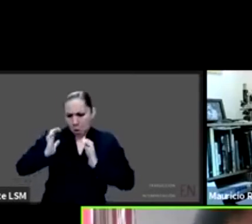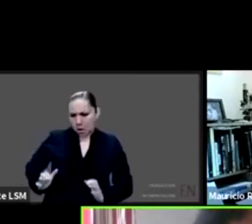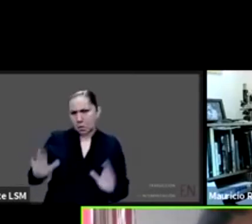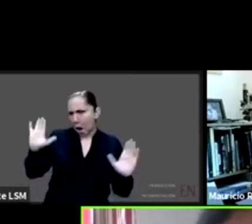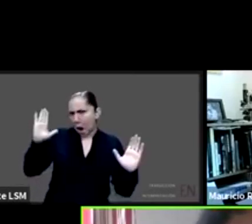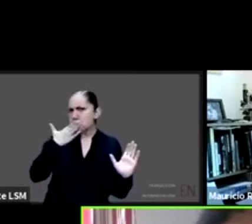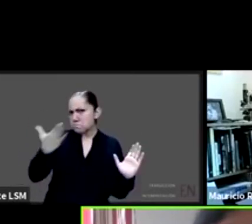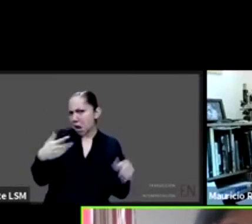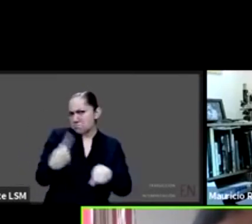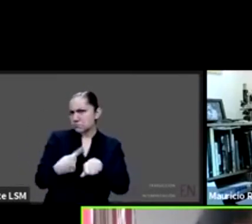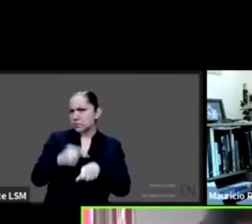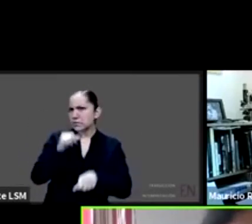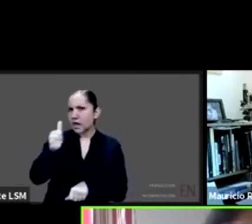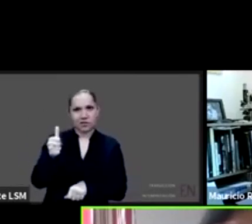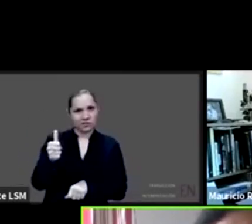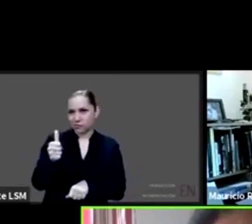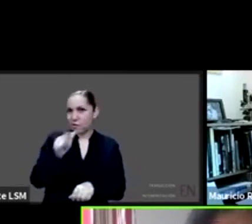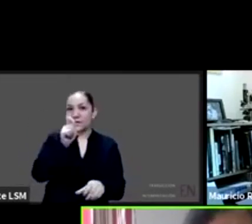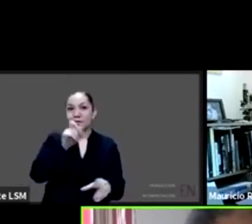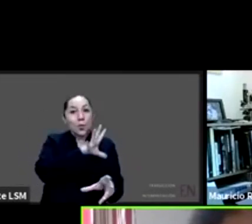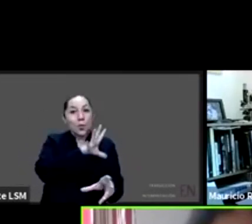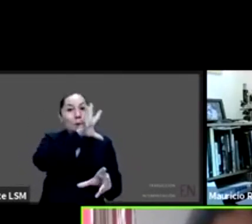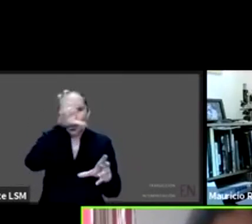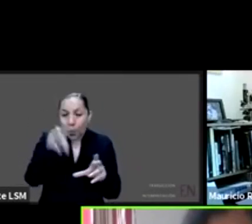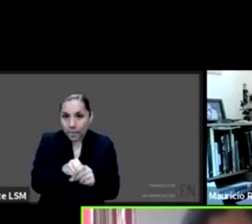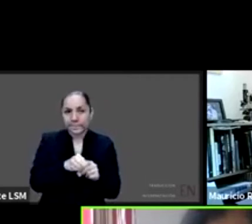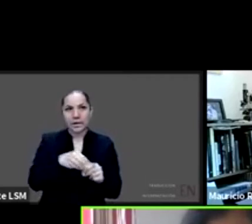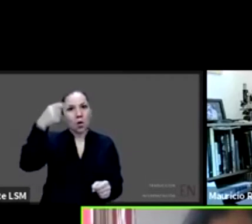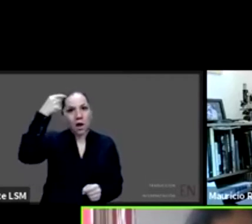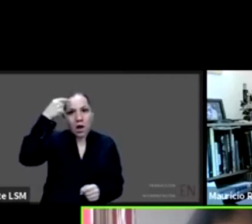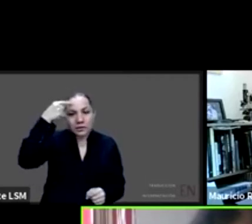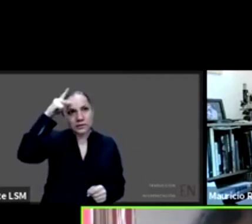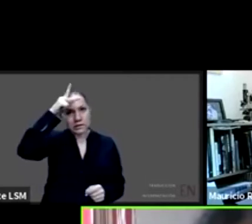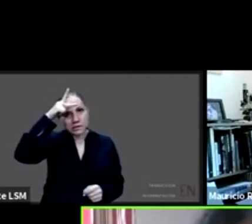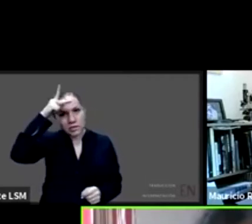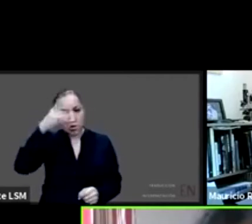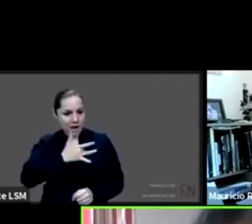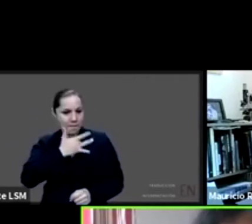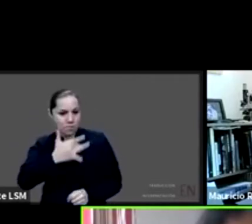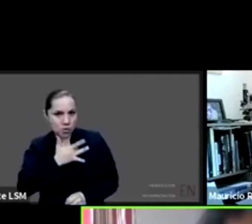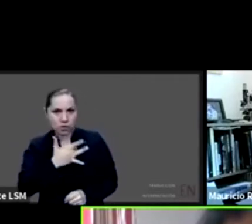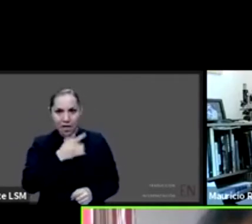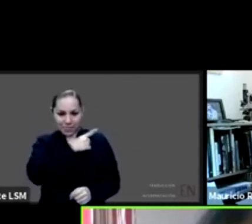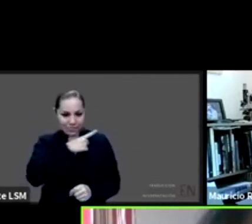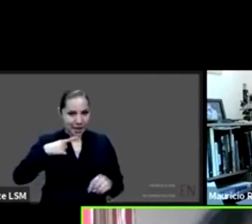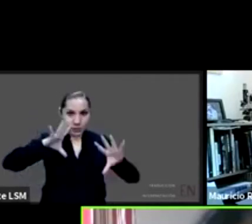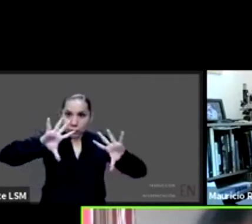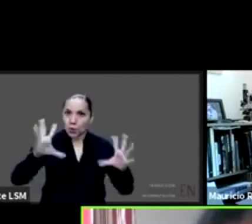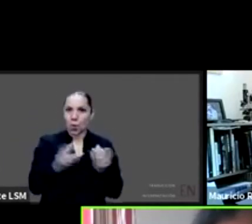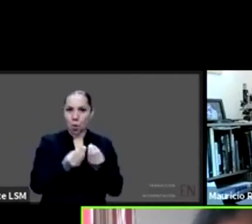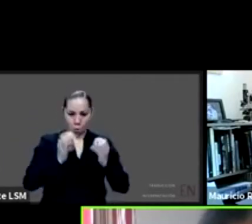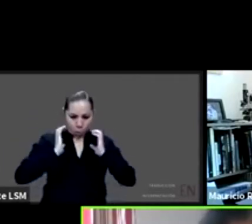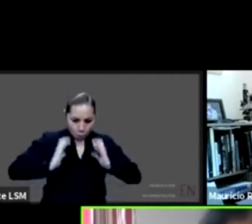mental, el factor emocional tiene un peso muy alto. ¿Qué es lo que está planteándose aquí?